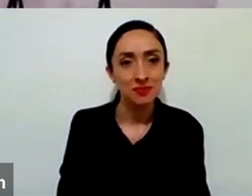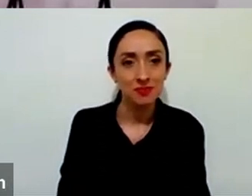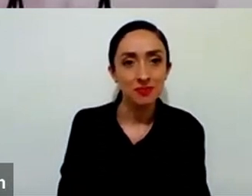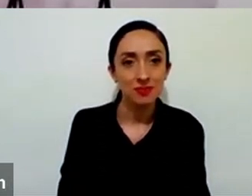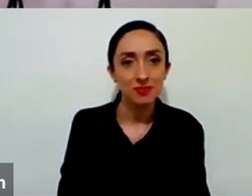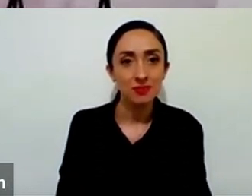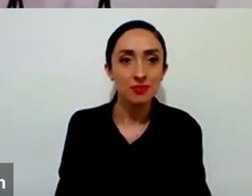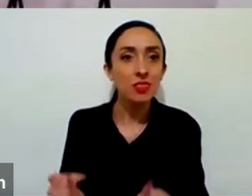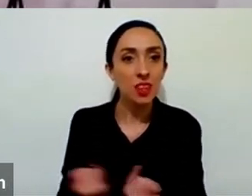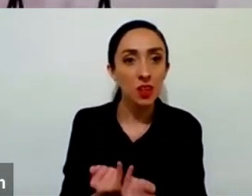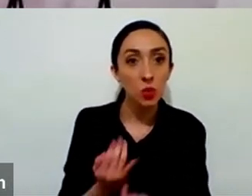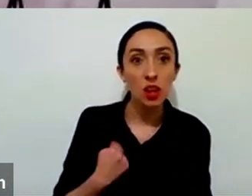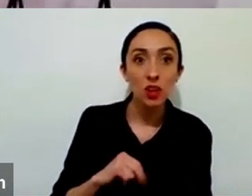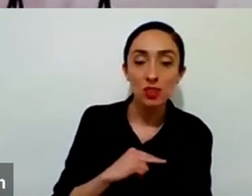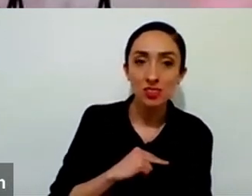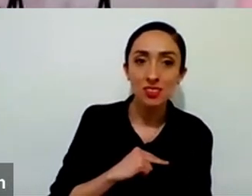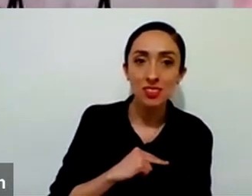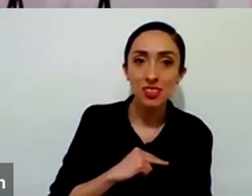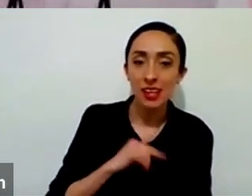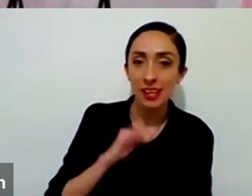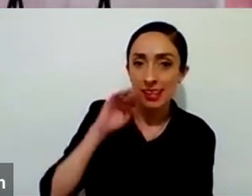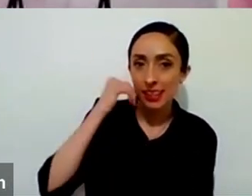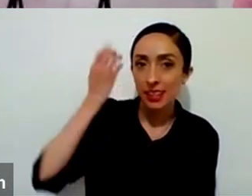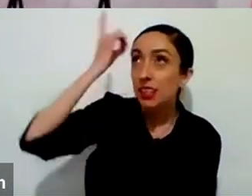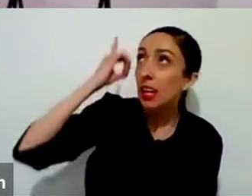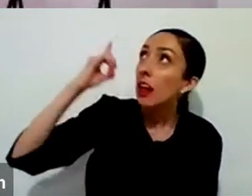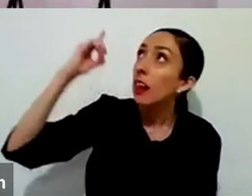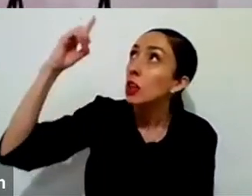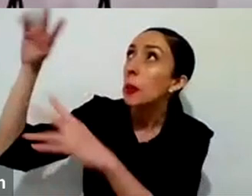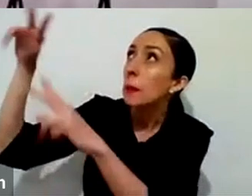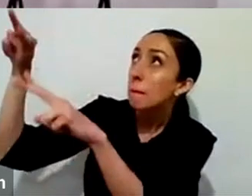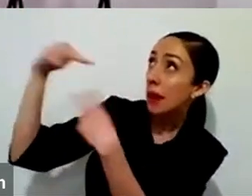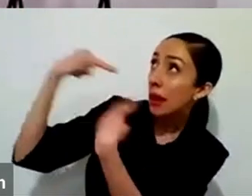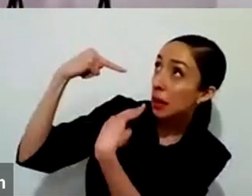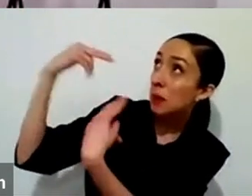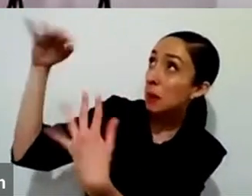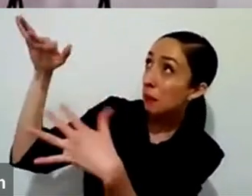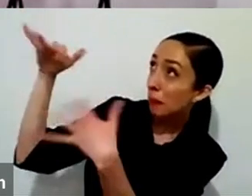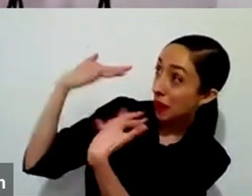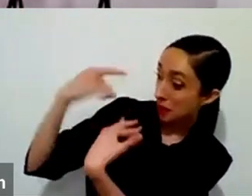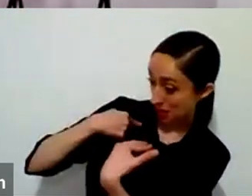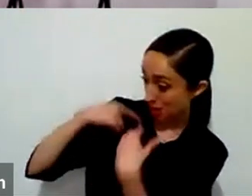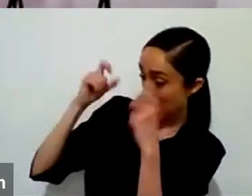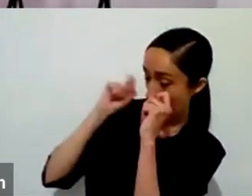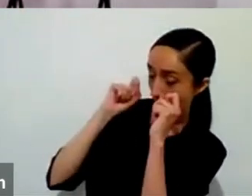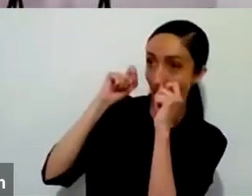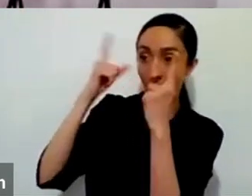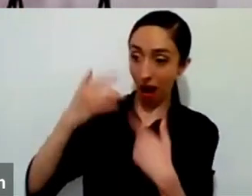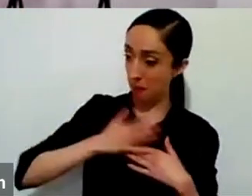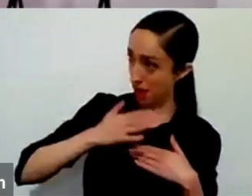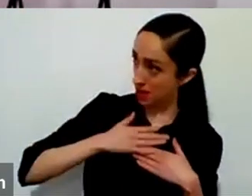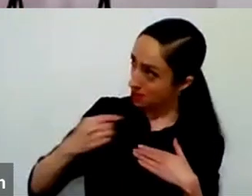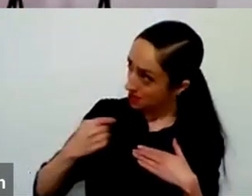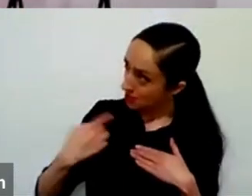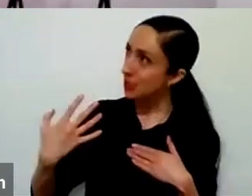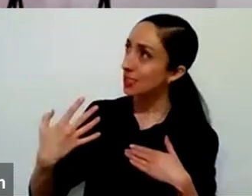o que Dios vea nuestros grandes logros a veces en nuestra oración quisiéramos